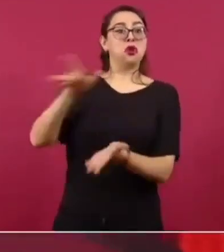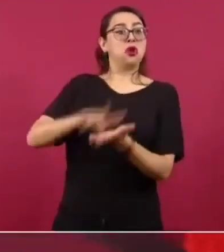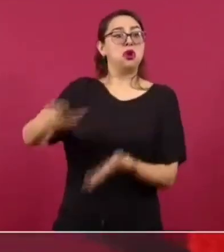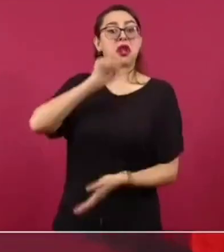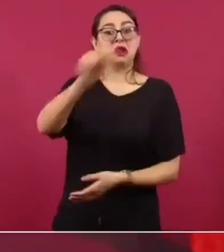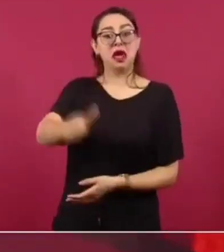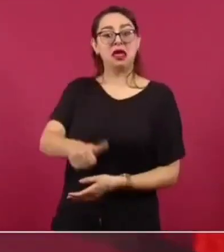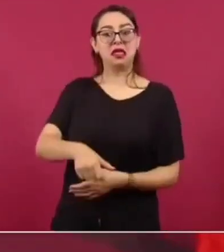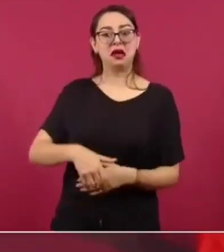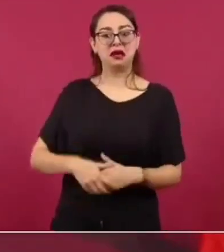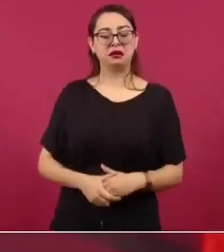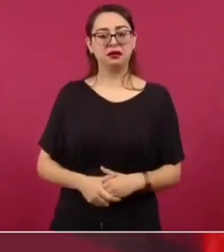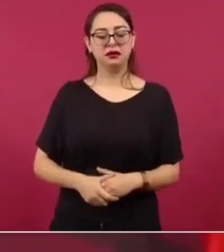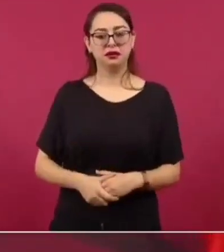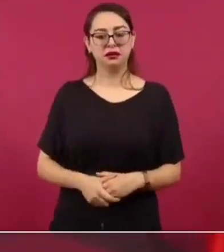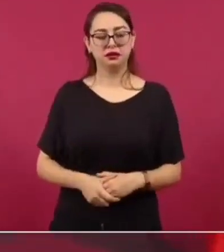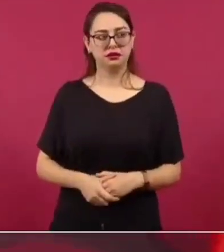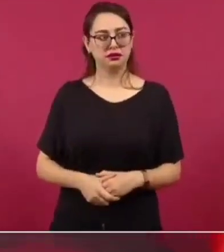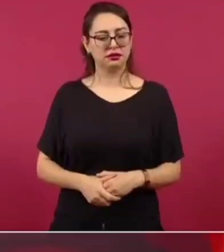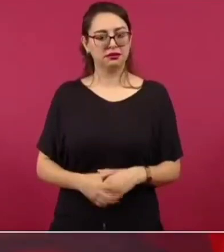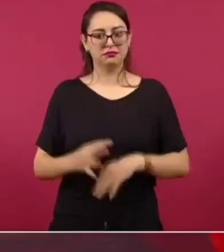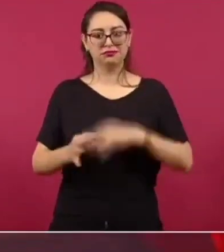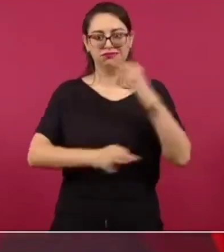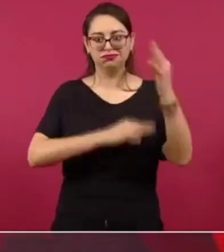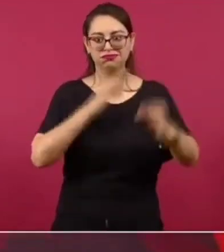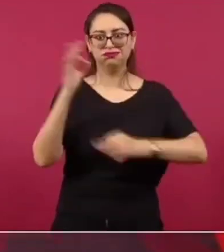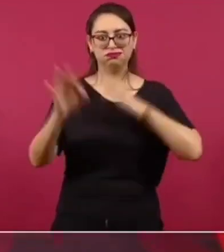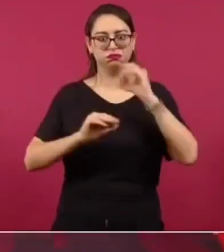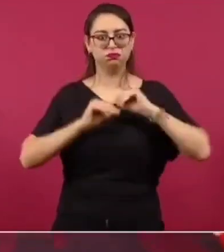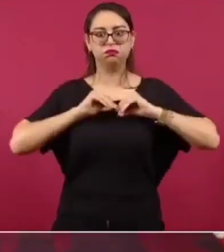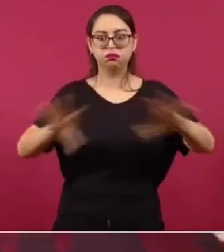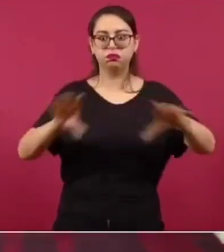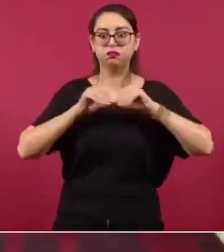campaña en contra del gobierno.